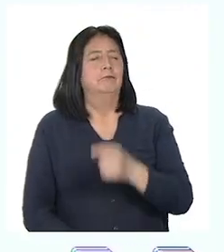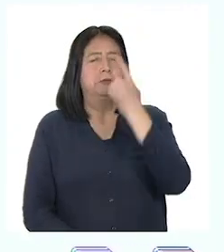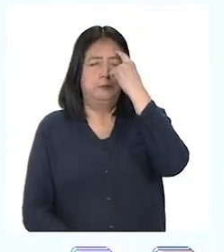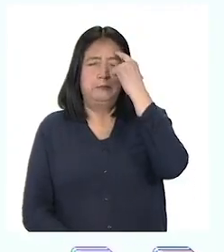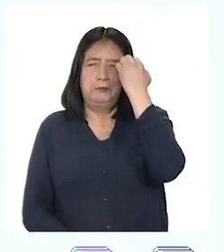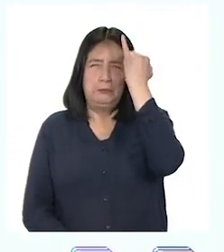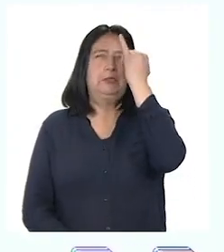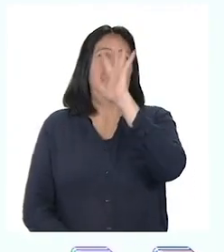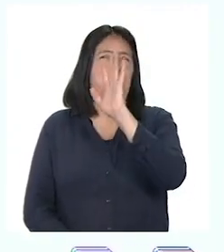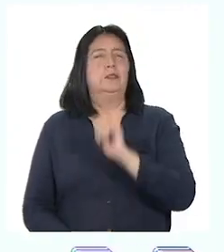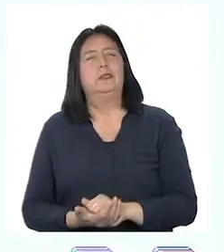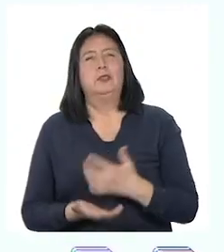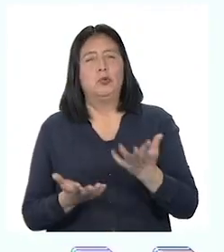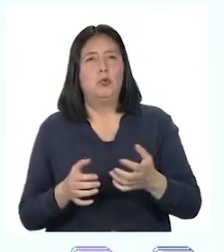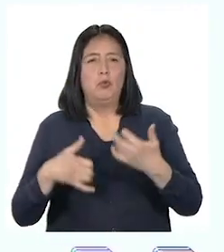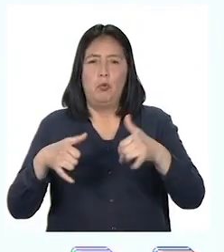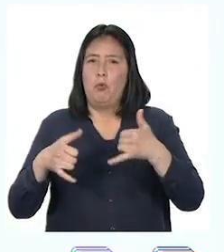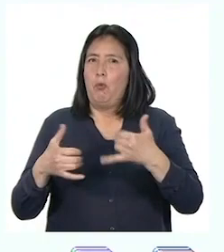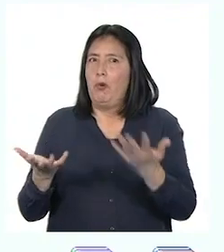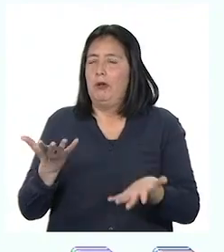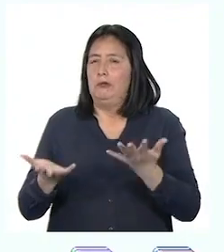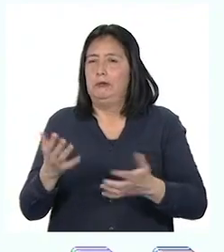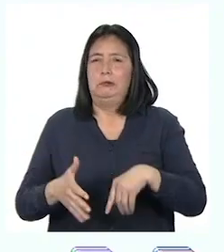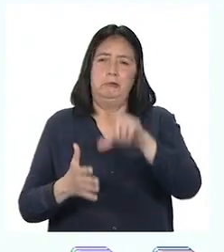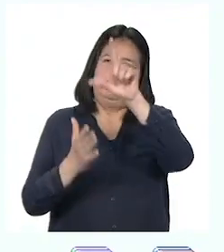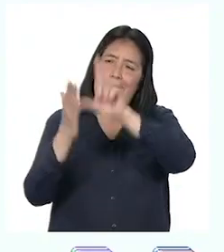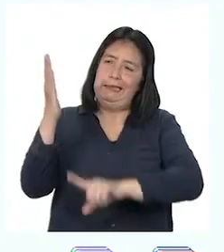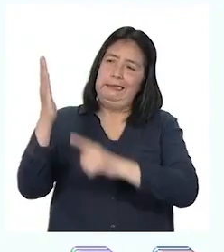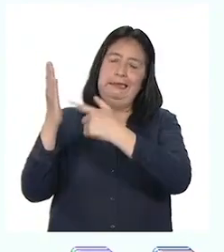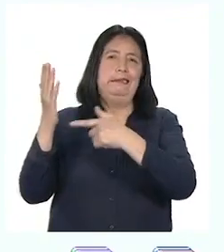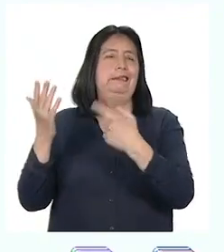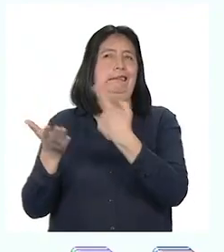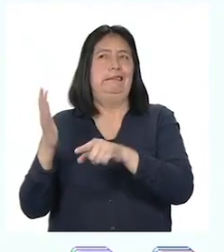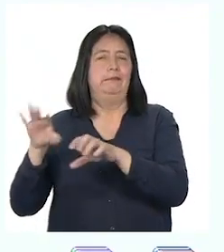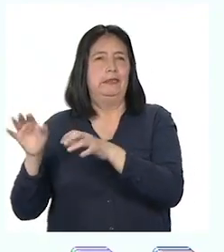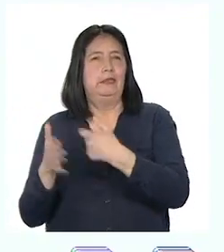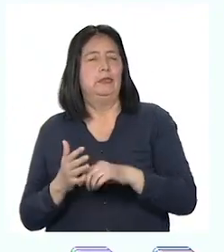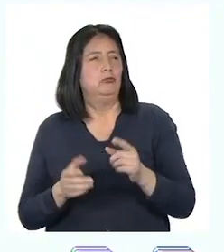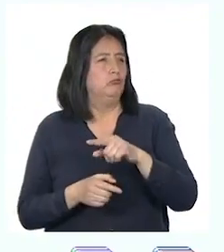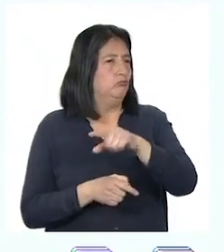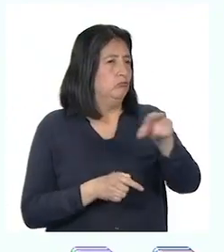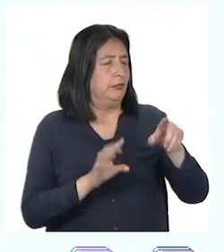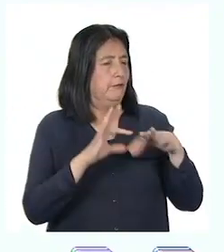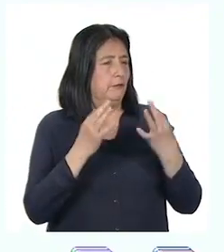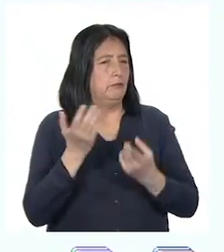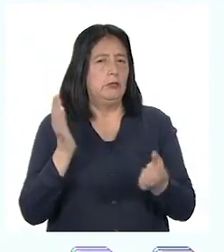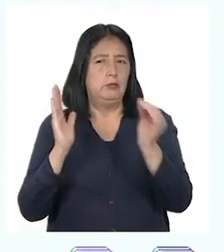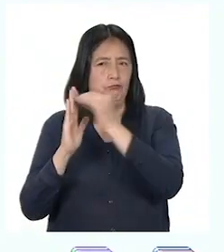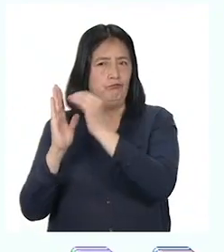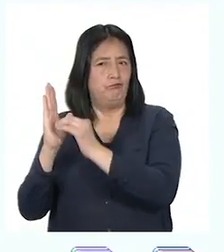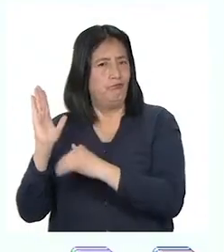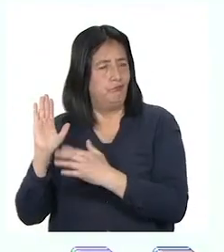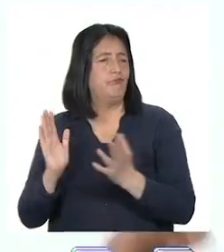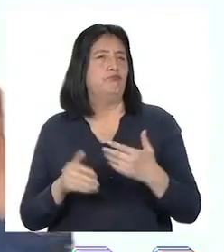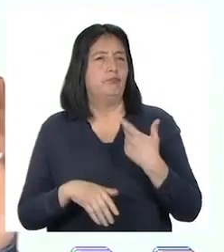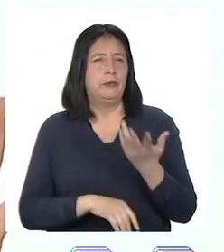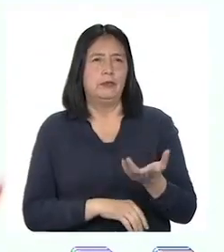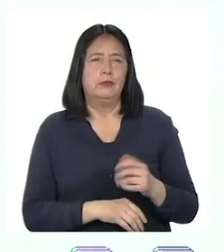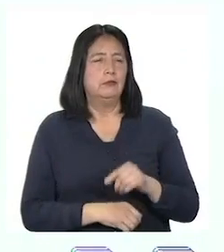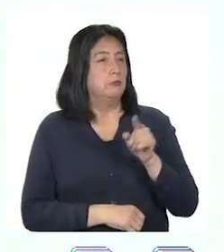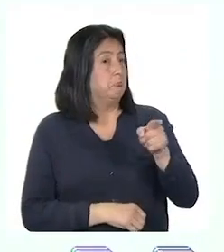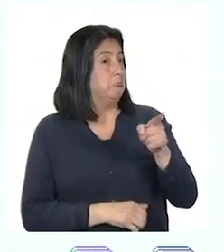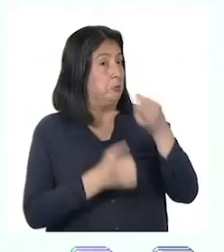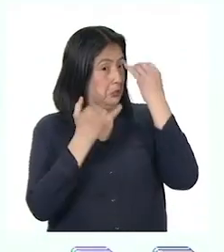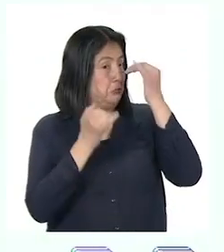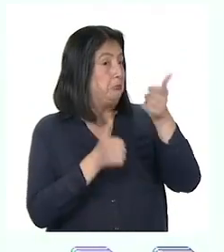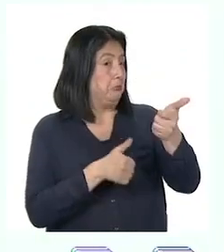ocurre, por ejemplo, crear un juego o una lista escrita de acciones en las que todos los miembros de la familia puedan participar. ¡Esas